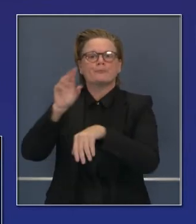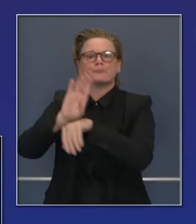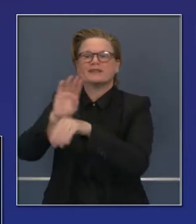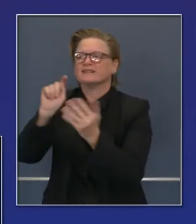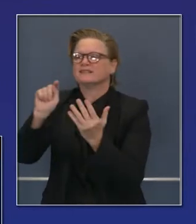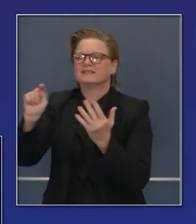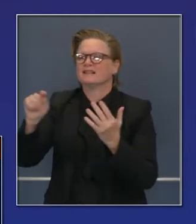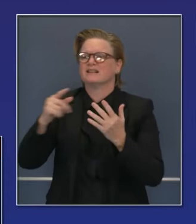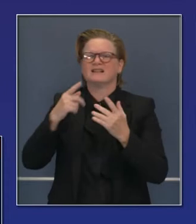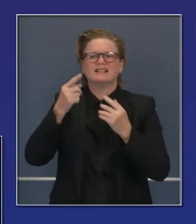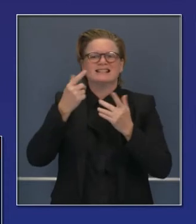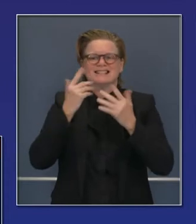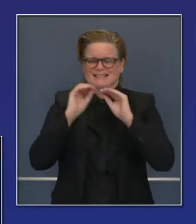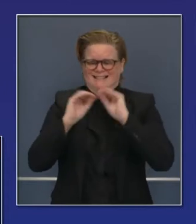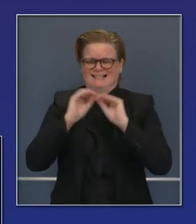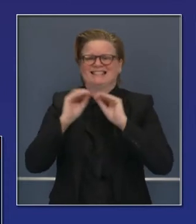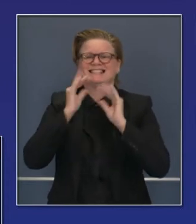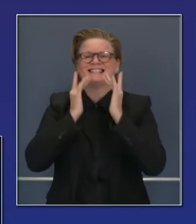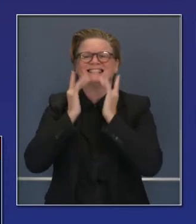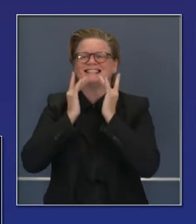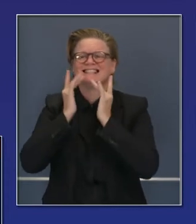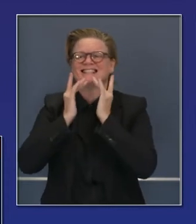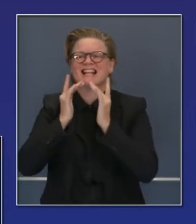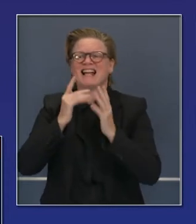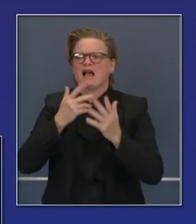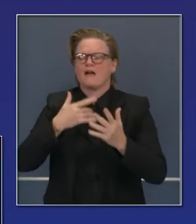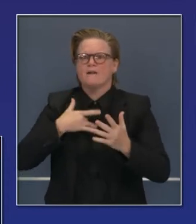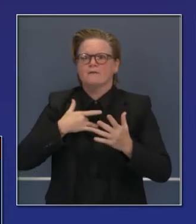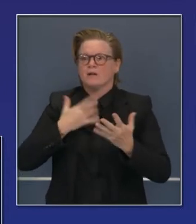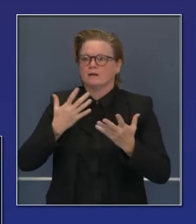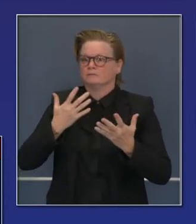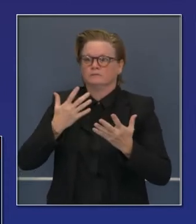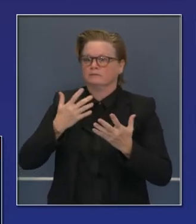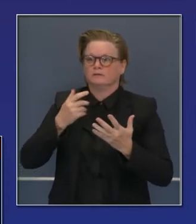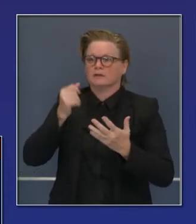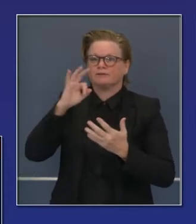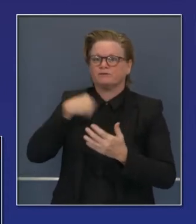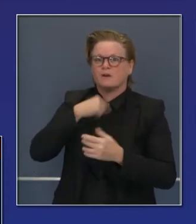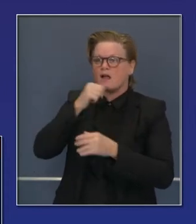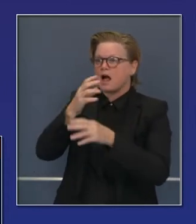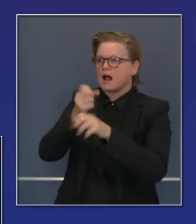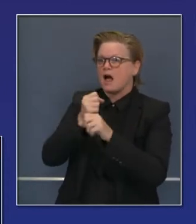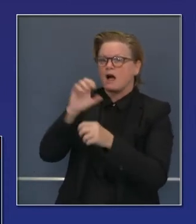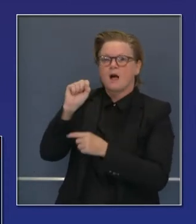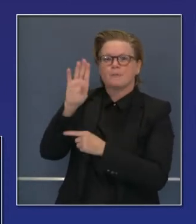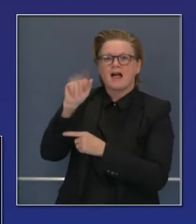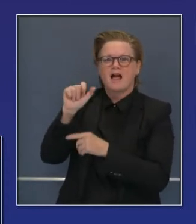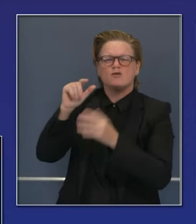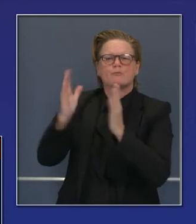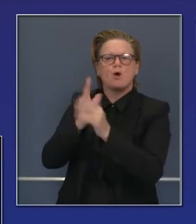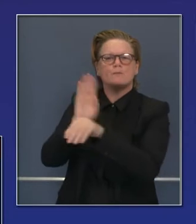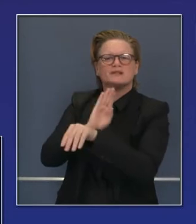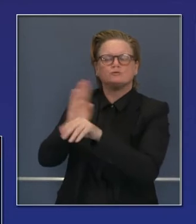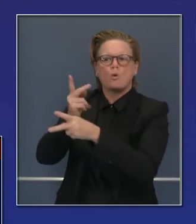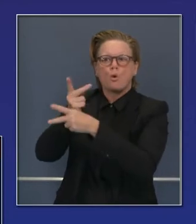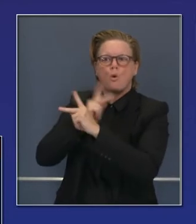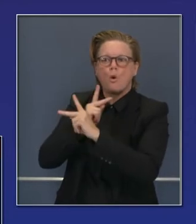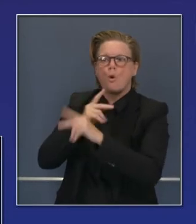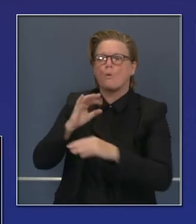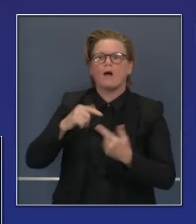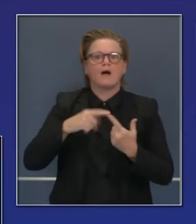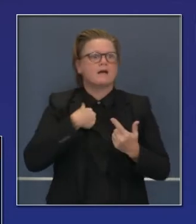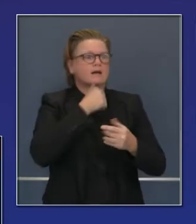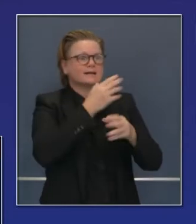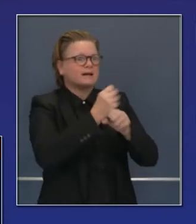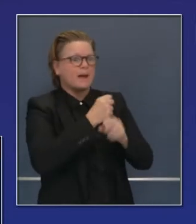negocio y apenas está sobreviviendo y tiene miedo de que no recibirá ese préstamo de la asistencia de administración